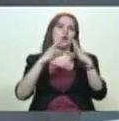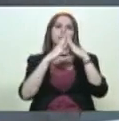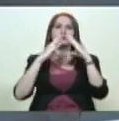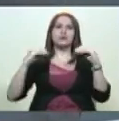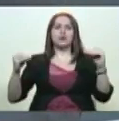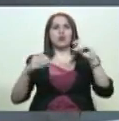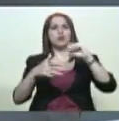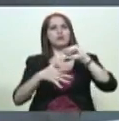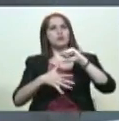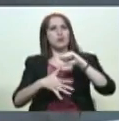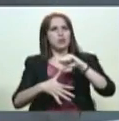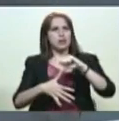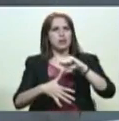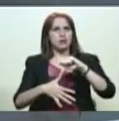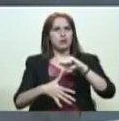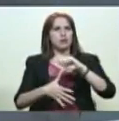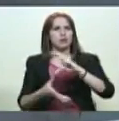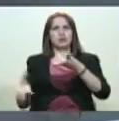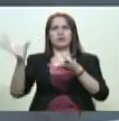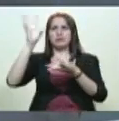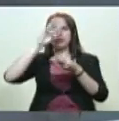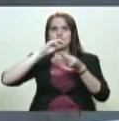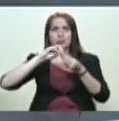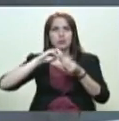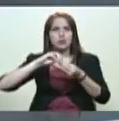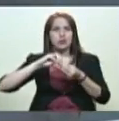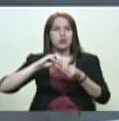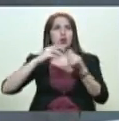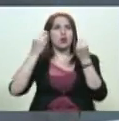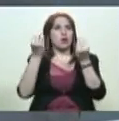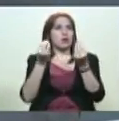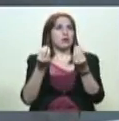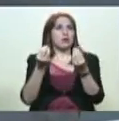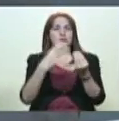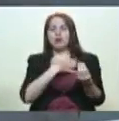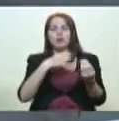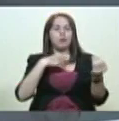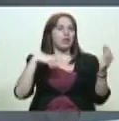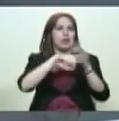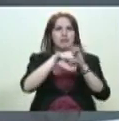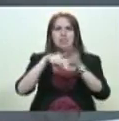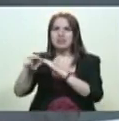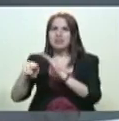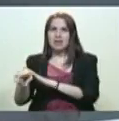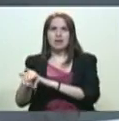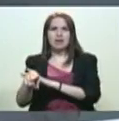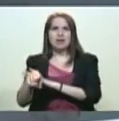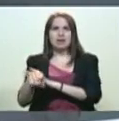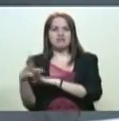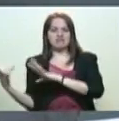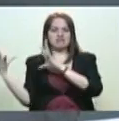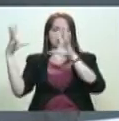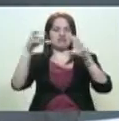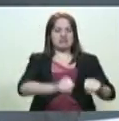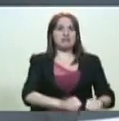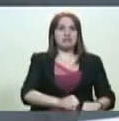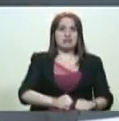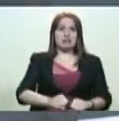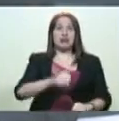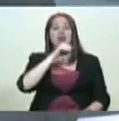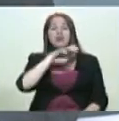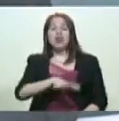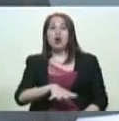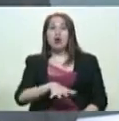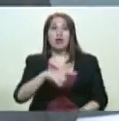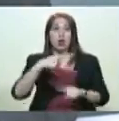suramericano. Aquí, digamos, no podrán entrar jamás, como entraron o han entrado en la historia